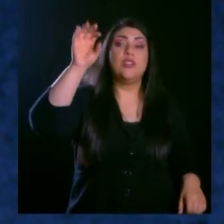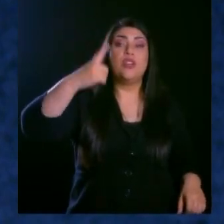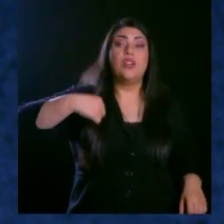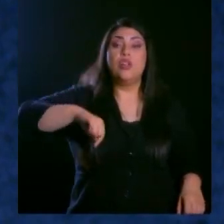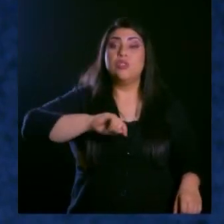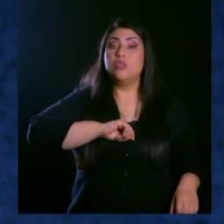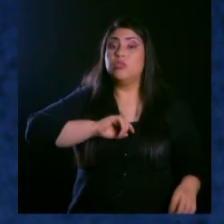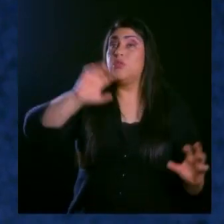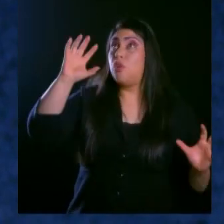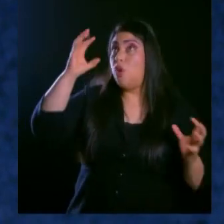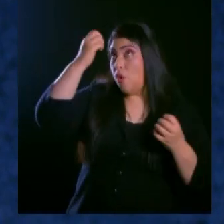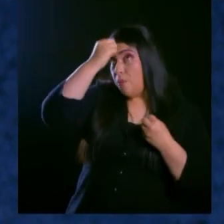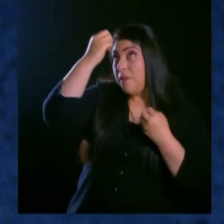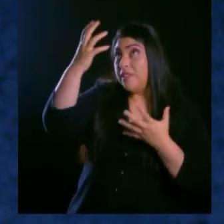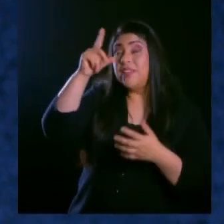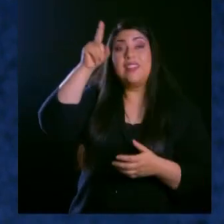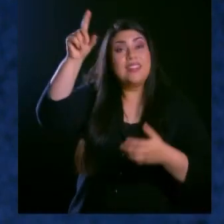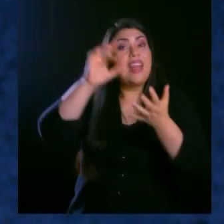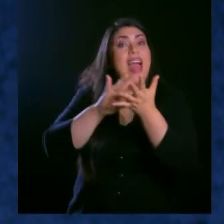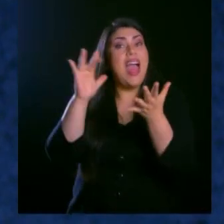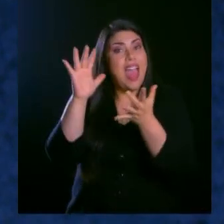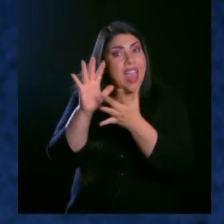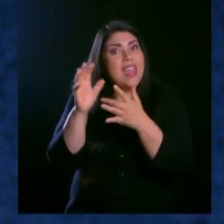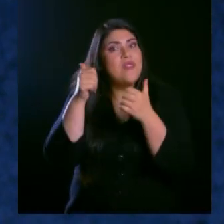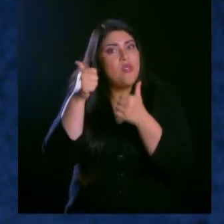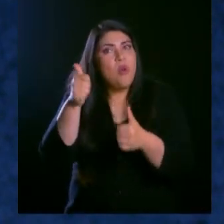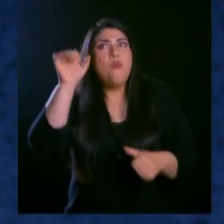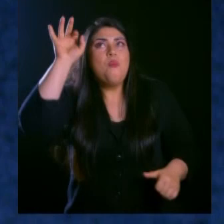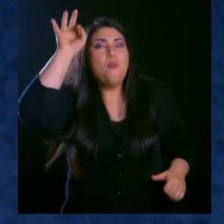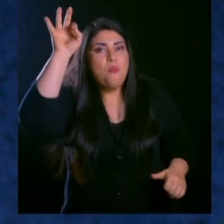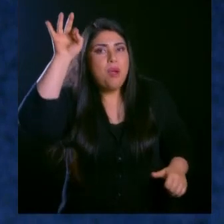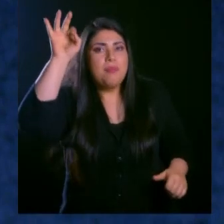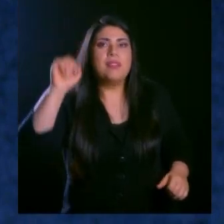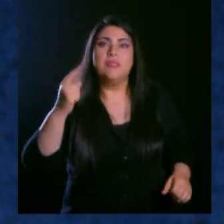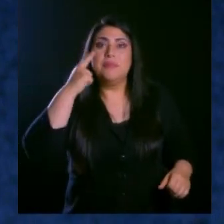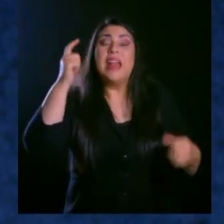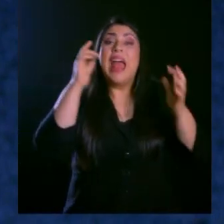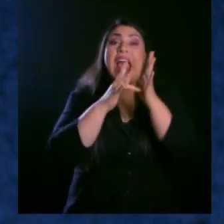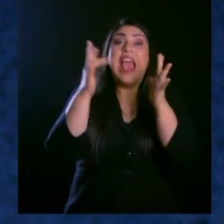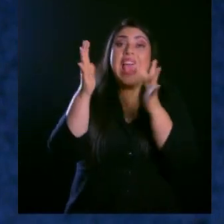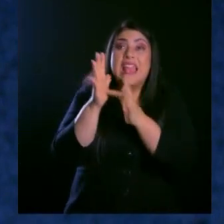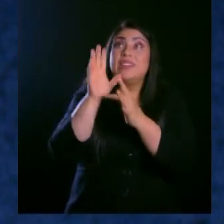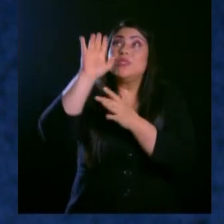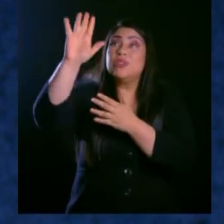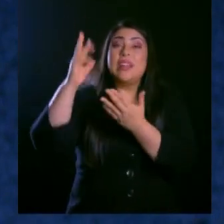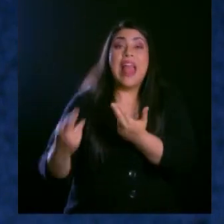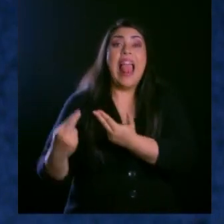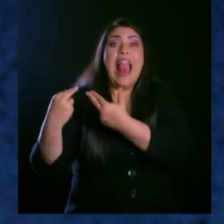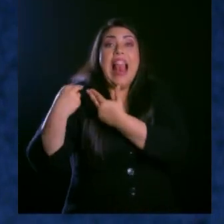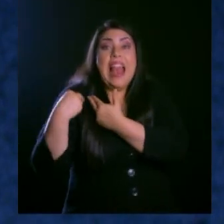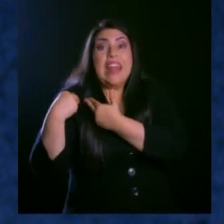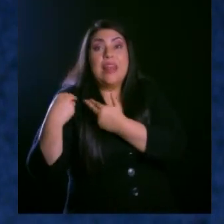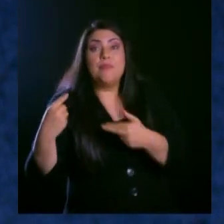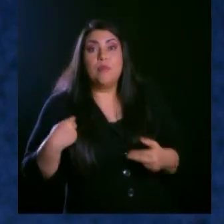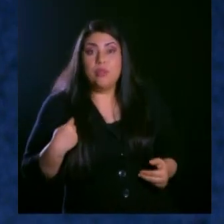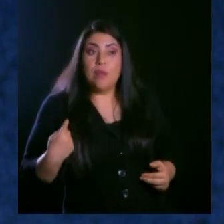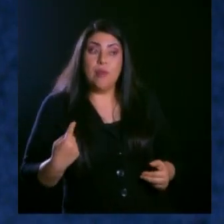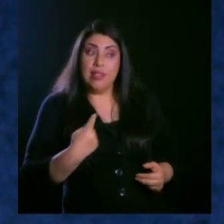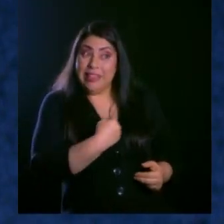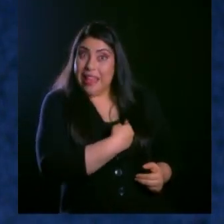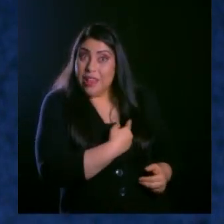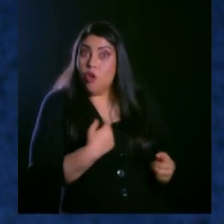pastor que se llama Jesús. No sé si me estoy explicando, Jesús es el responsable por nuestro pastorado.